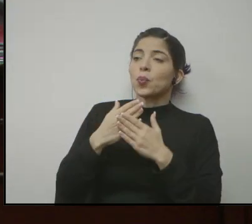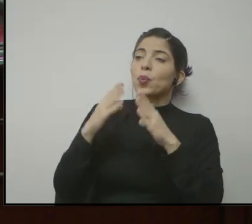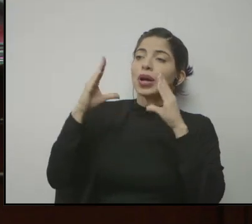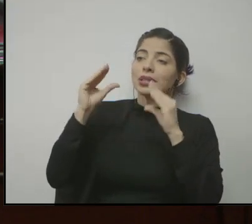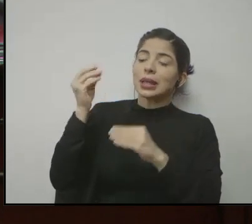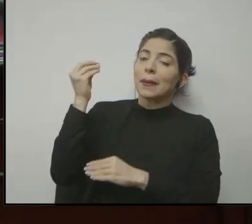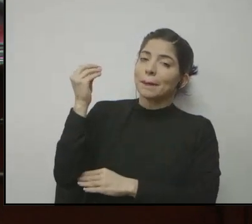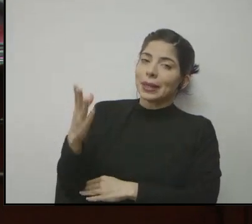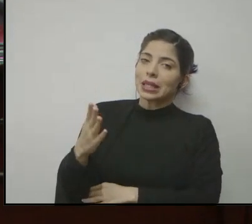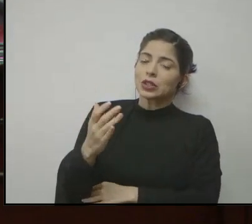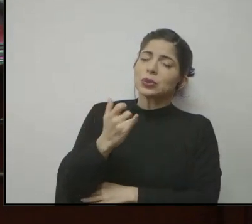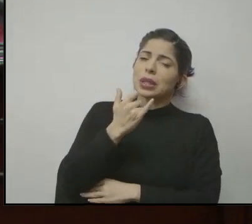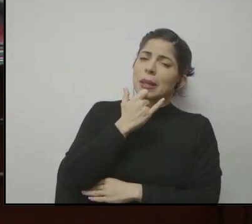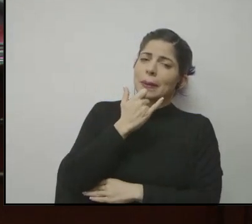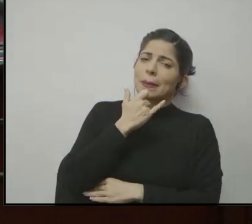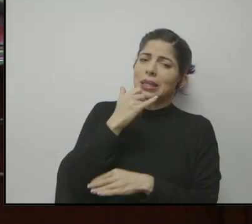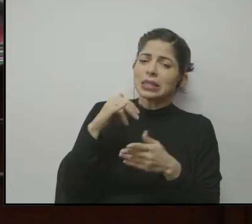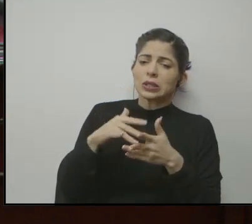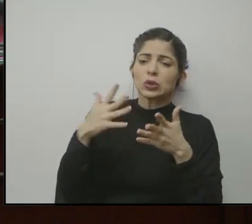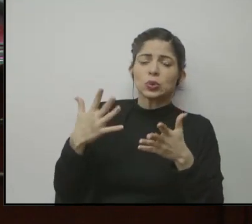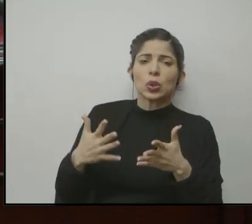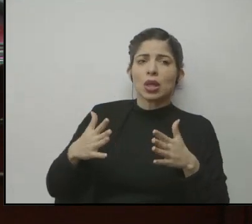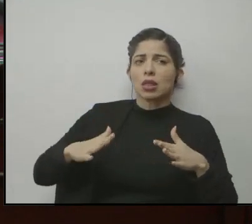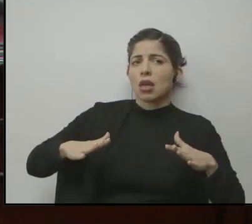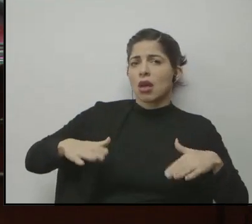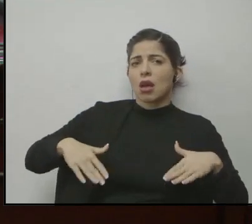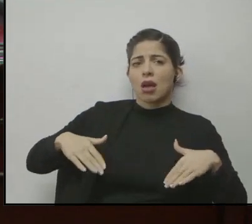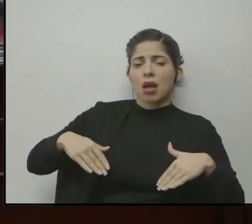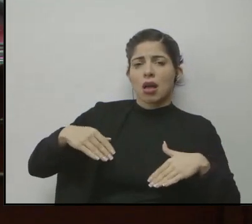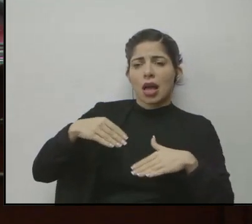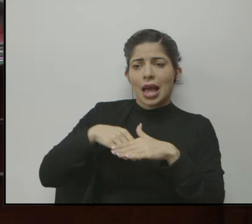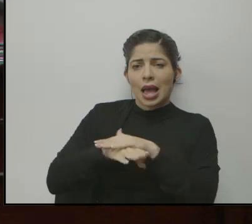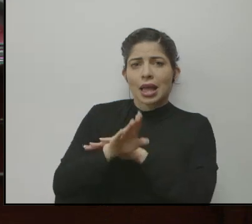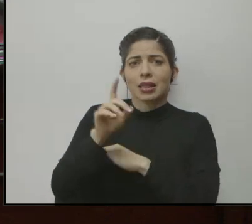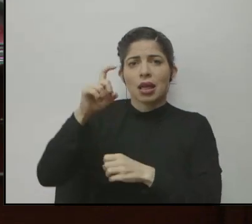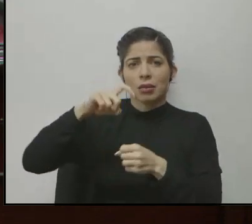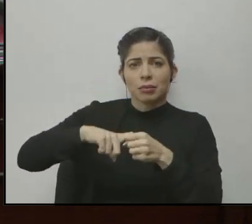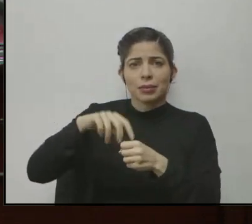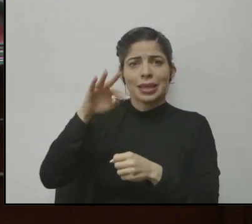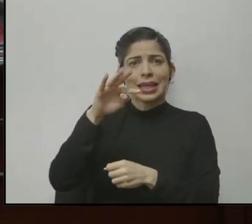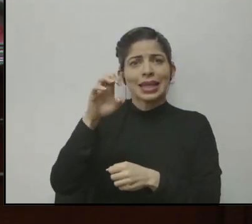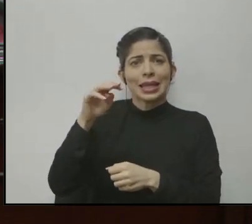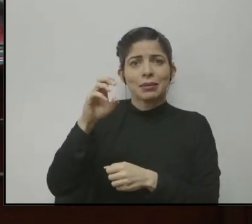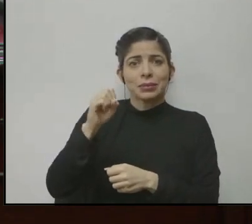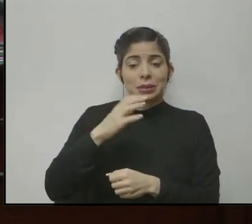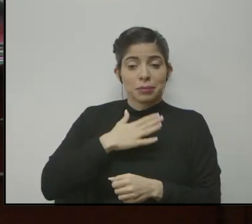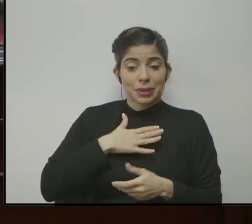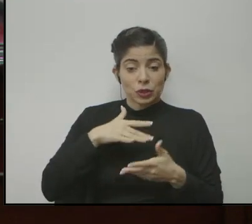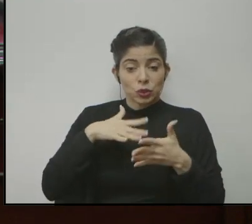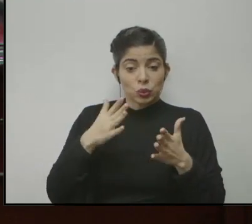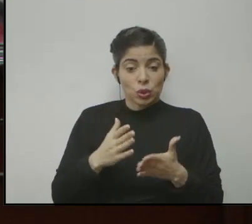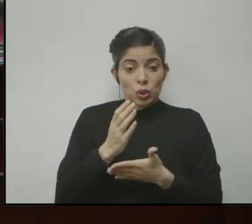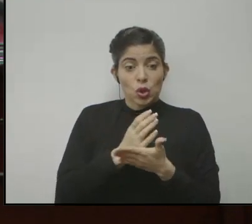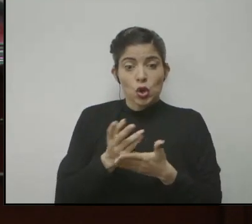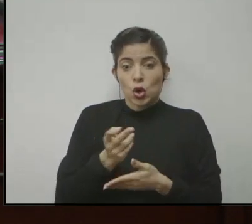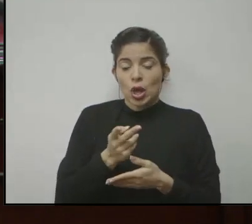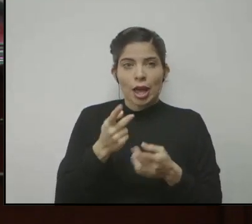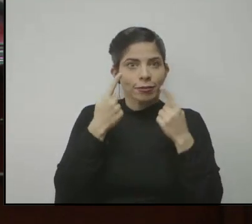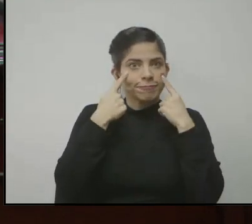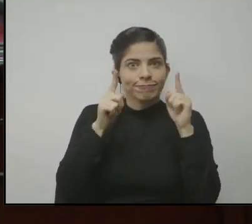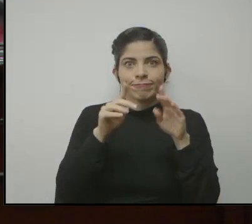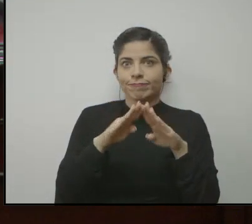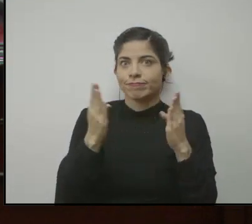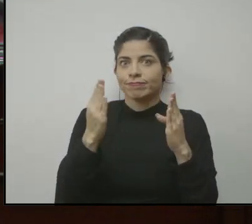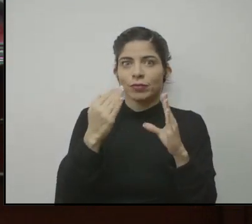¿Qué pasa con los alumnos que no han podido ingresar a TIMSS? Los dos míos de colegio no logramos abrir el